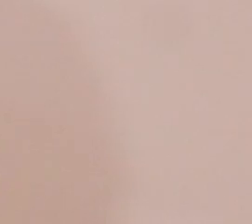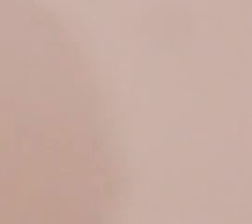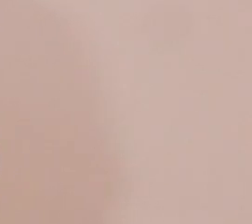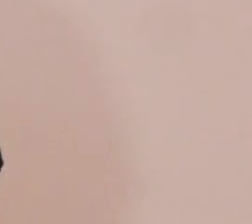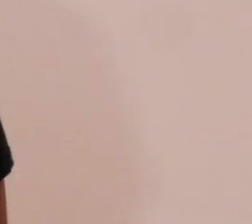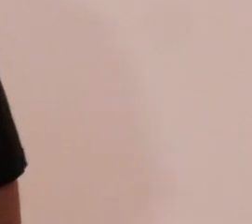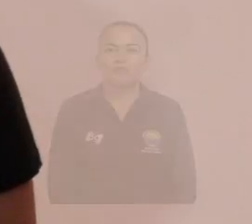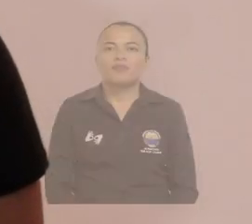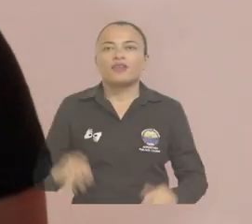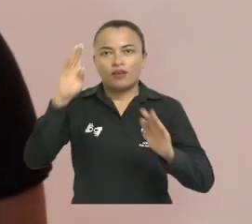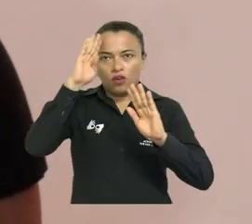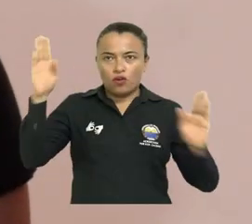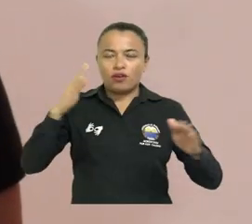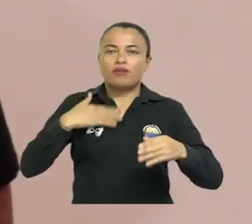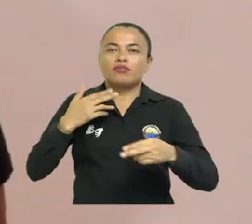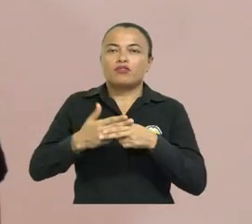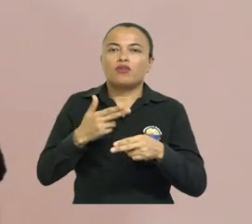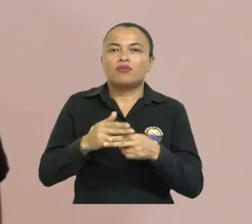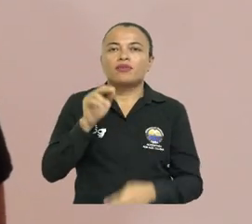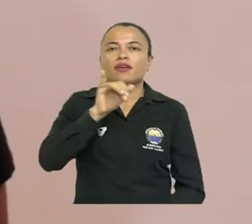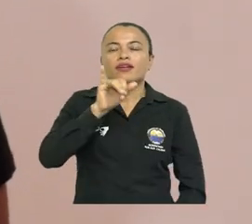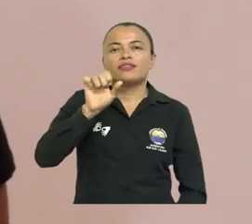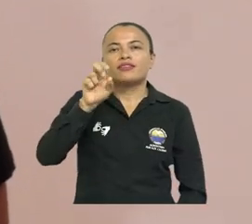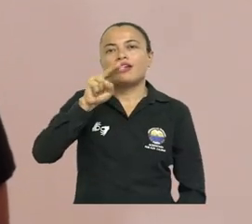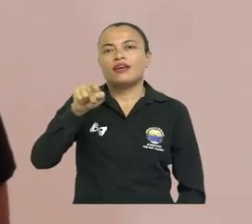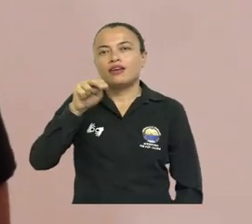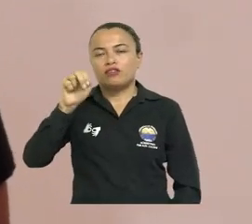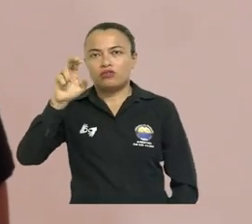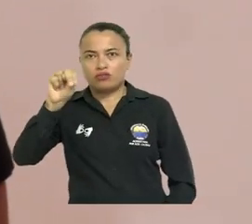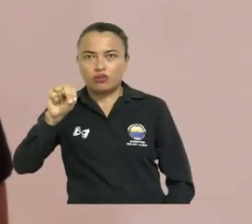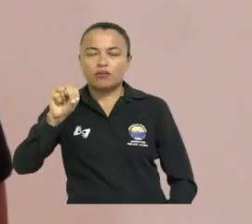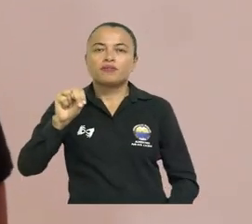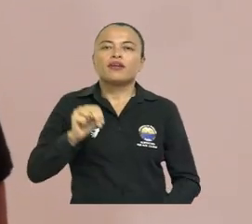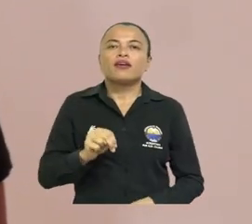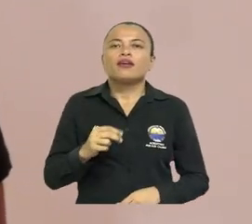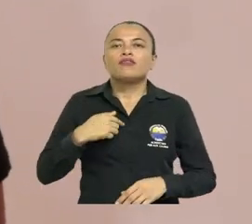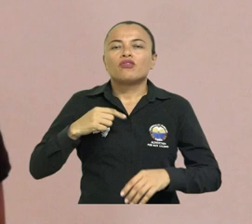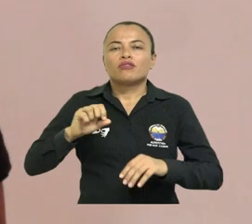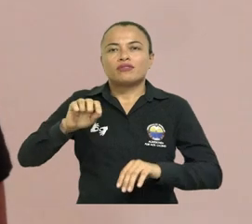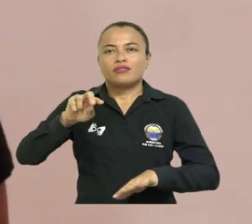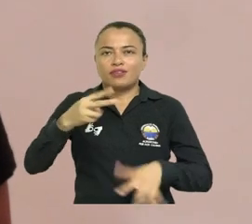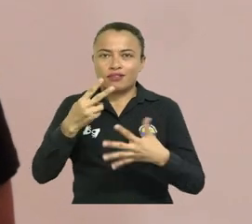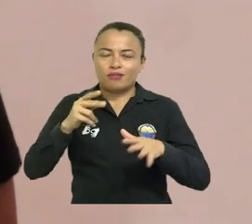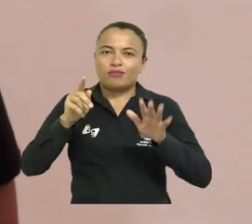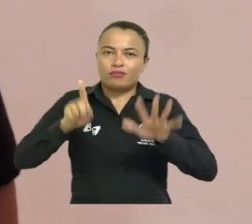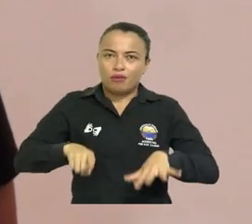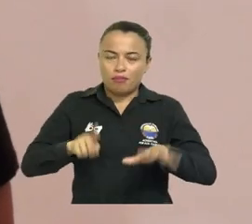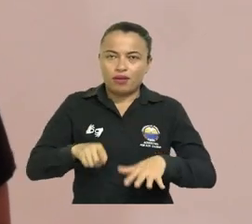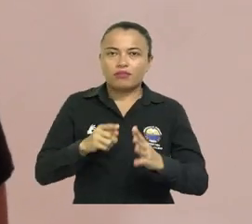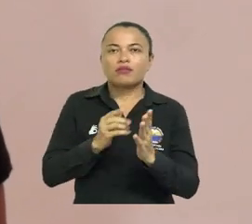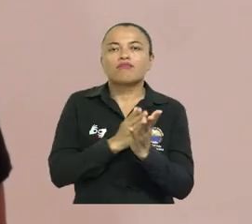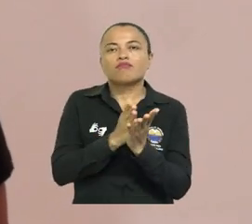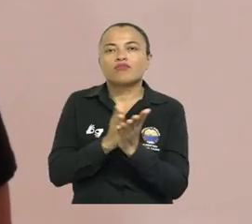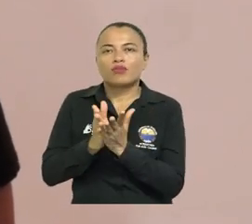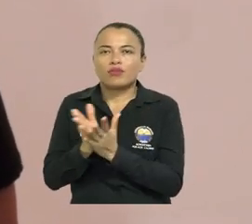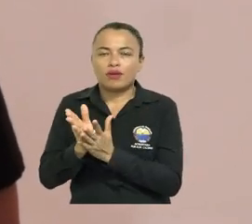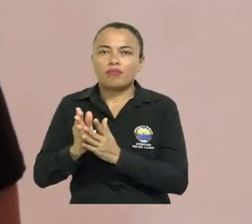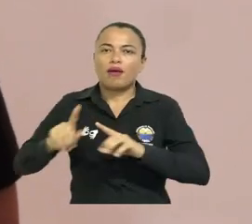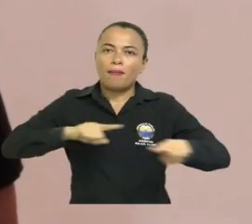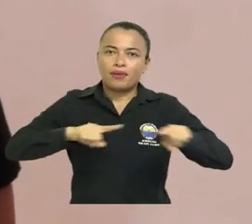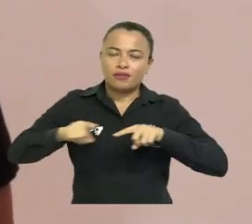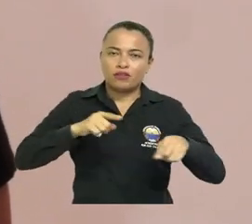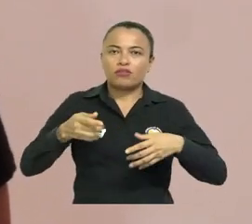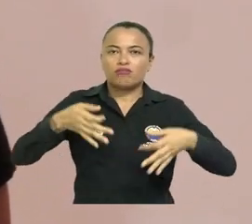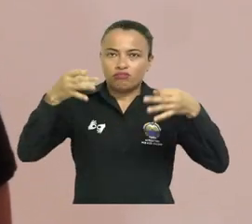Hola, mi nombre es Jason Medina Barrio, soy estudiante del séptimo semestre del programa de Administración de la Seguridad y Salud en el Trabajo y candidato a representante de los